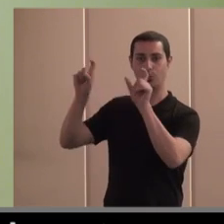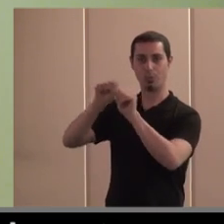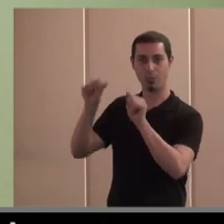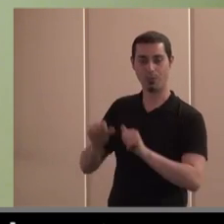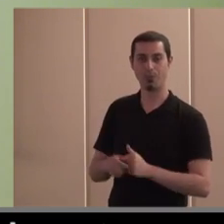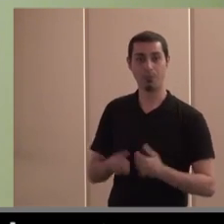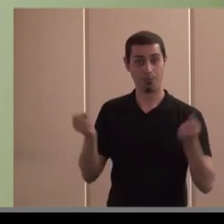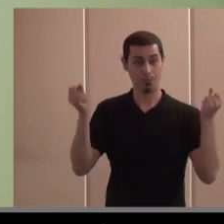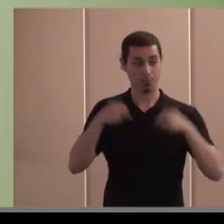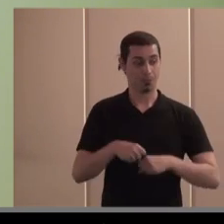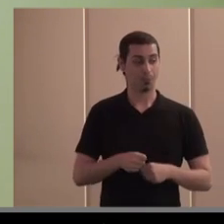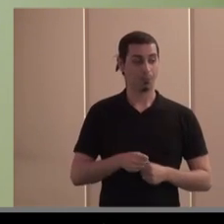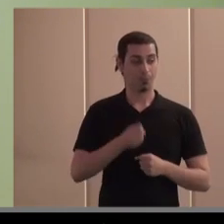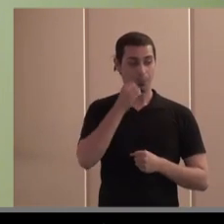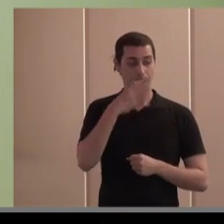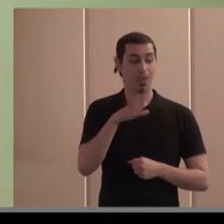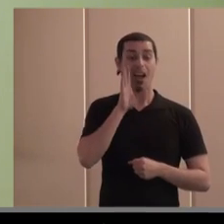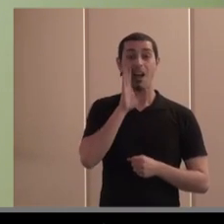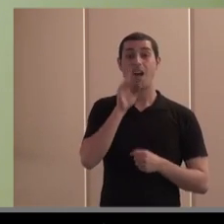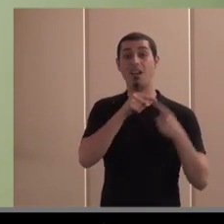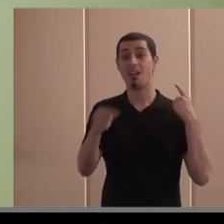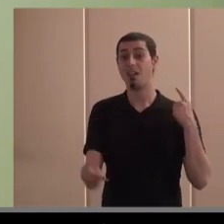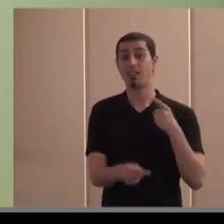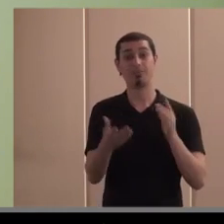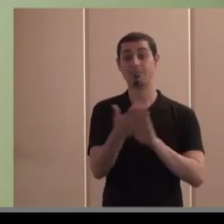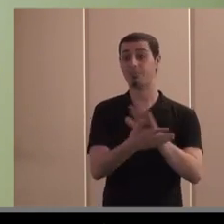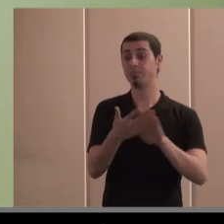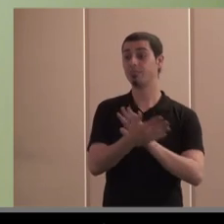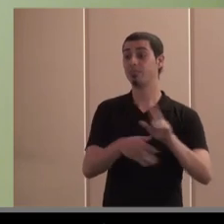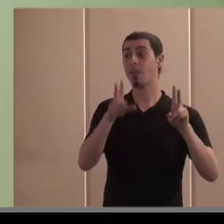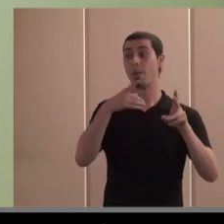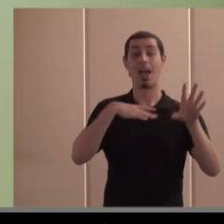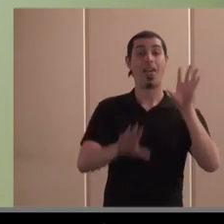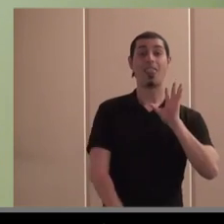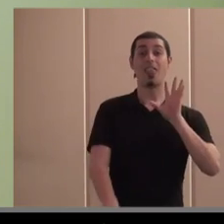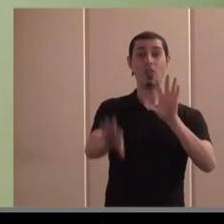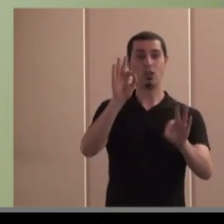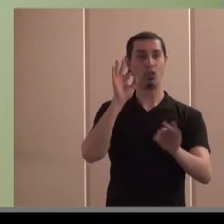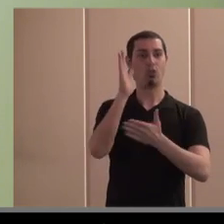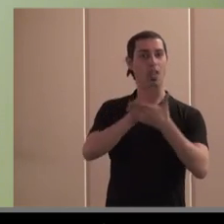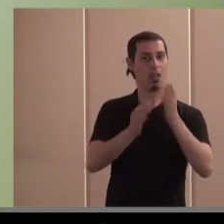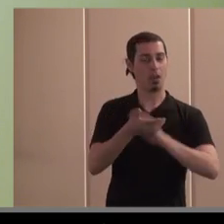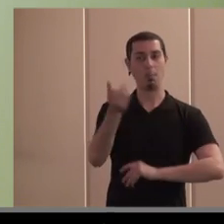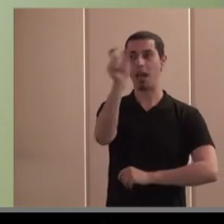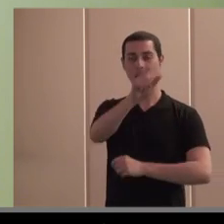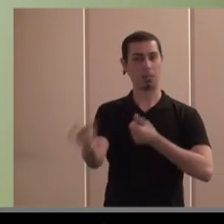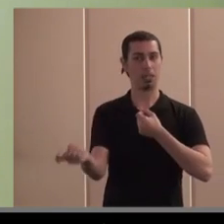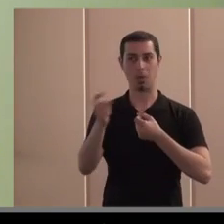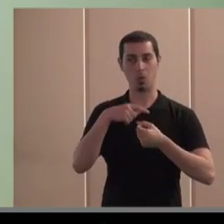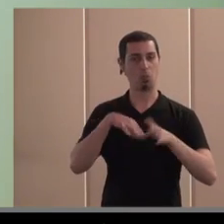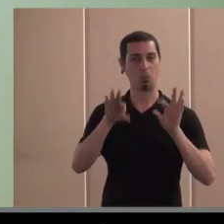¿de acuerdo? y bueno lo demás hace referencia pues a la toma de decisiones de forma democrática participativa